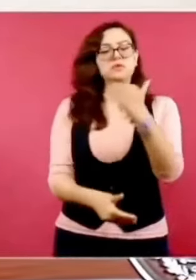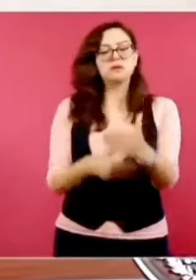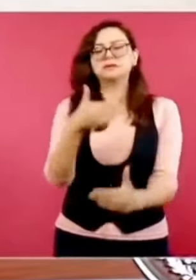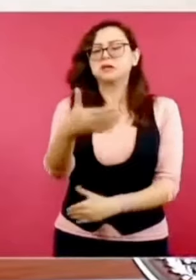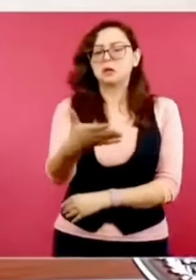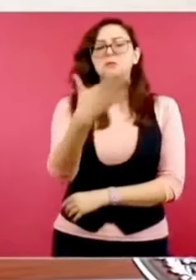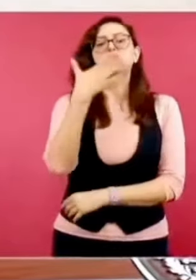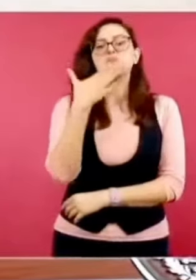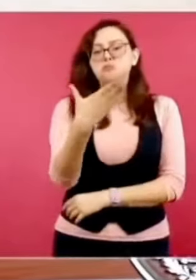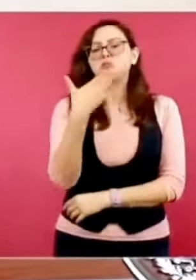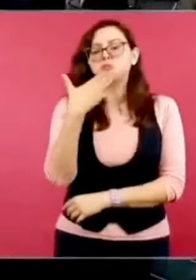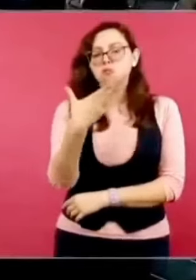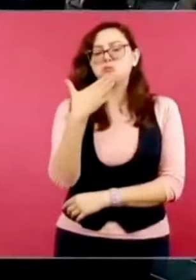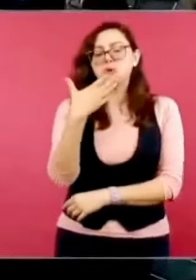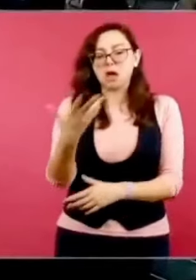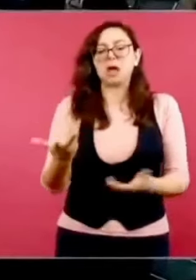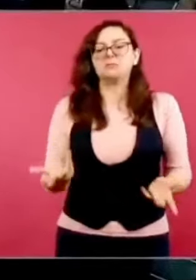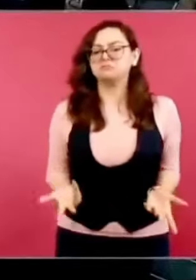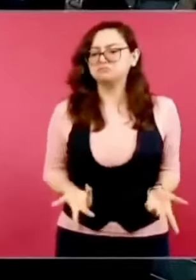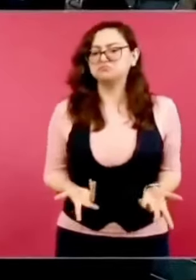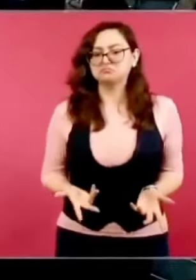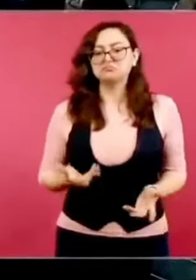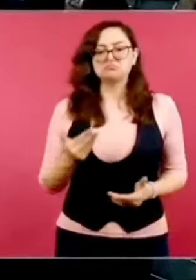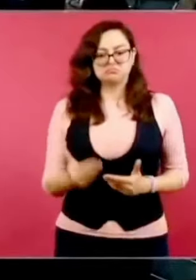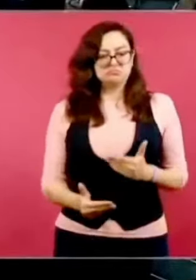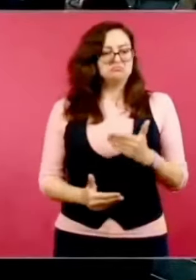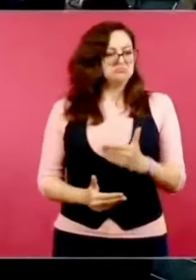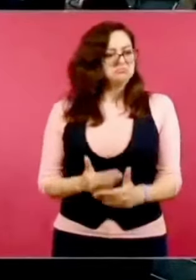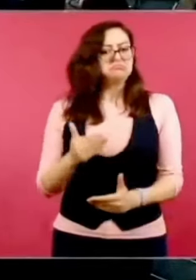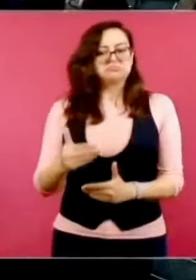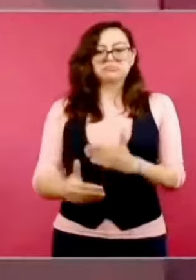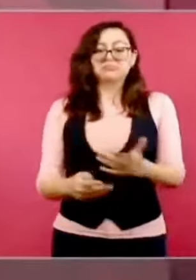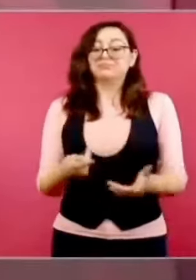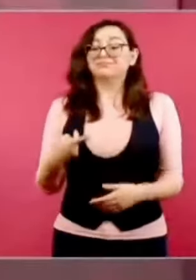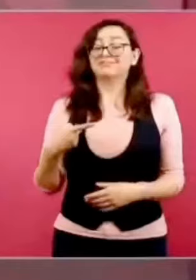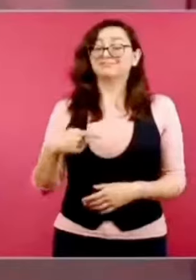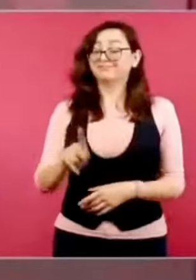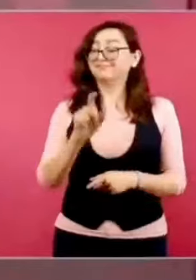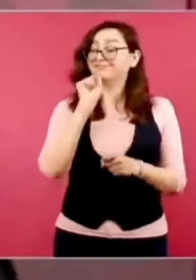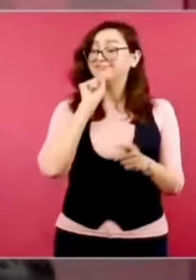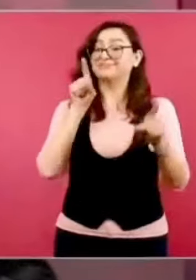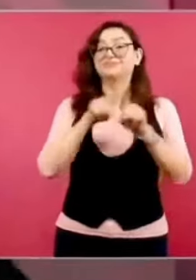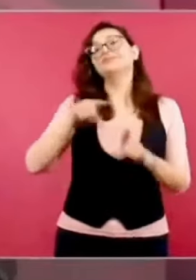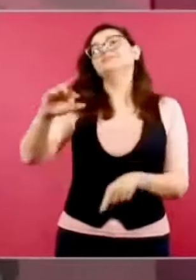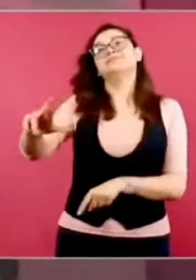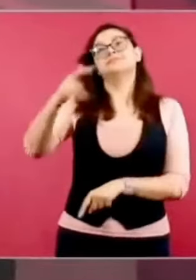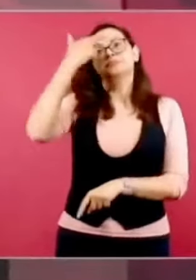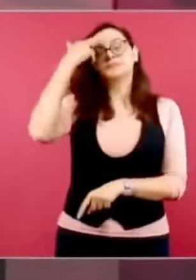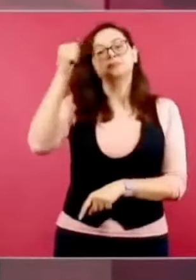Lo que pasa que también estamos en temporada electoral.